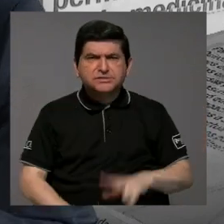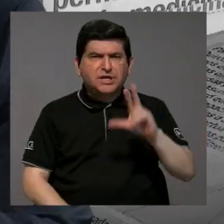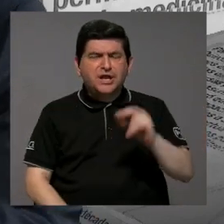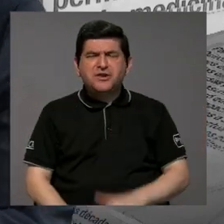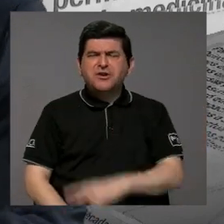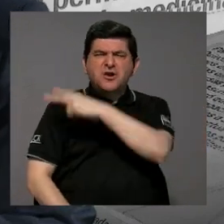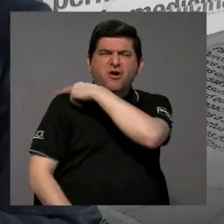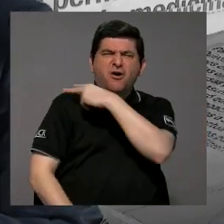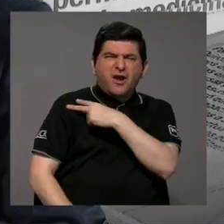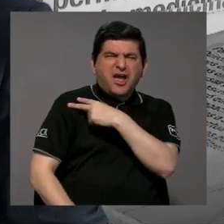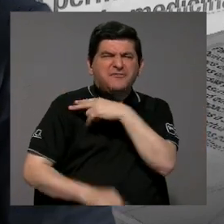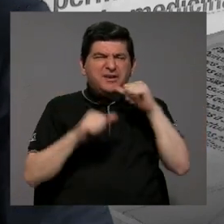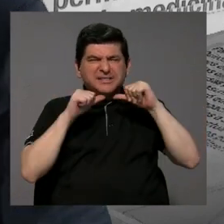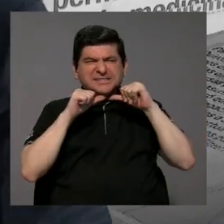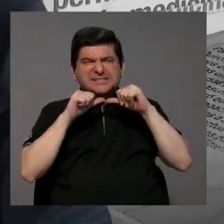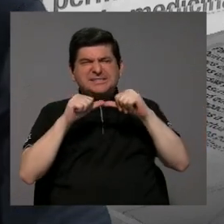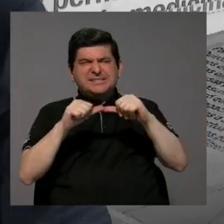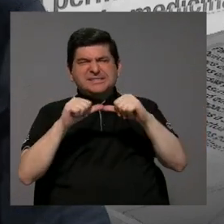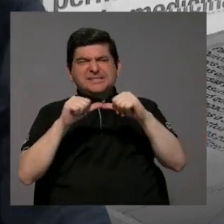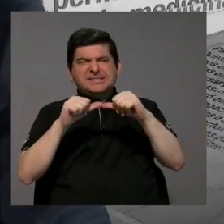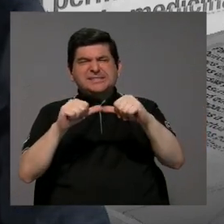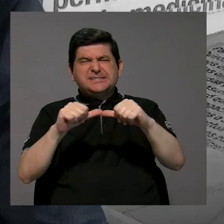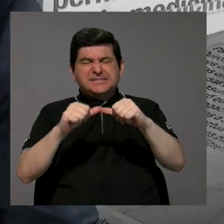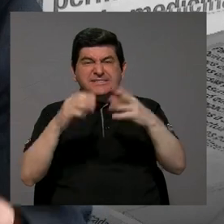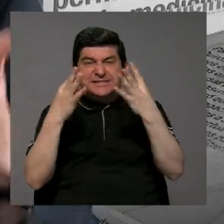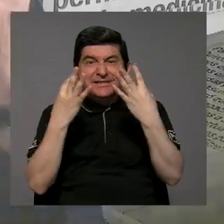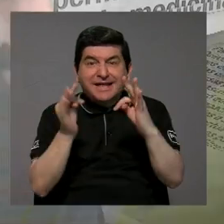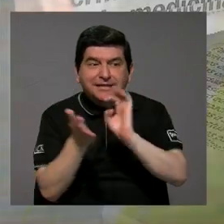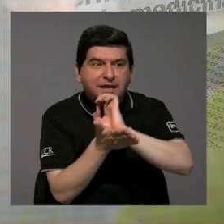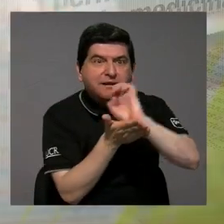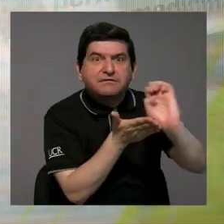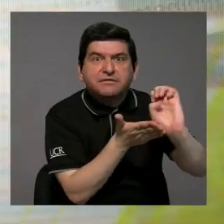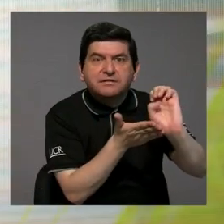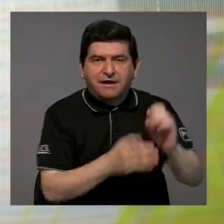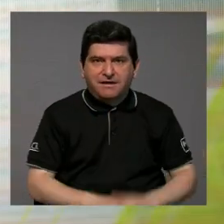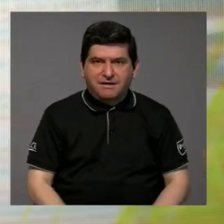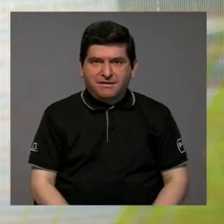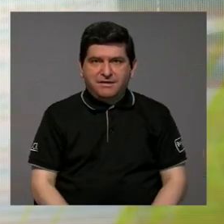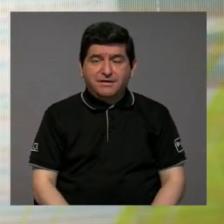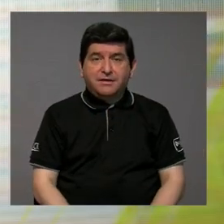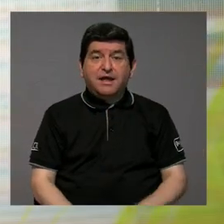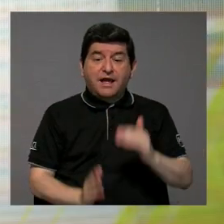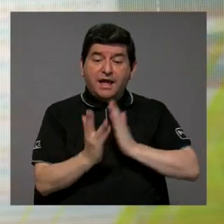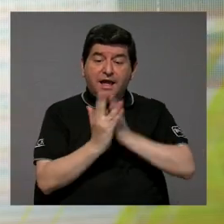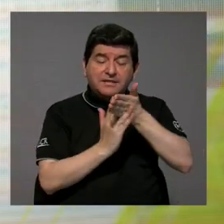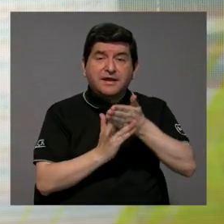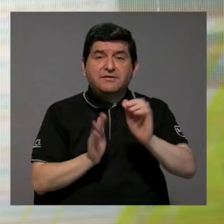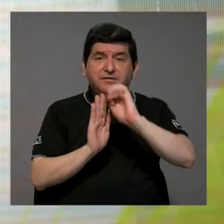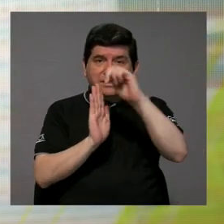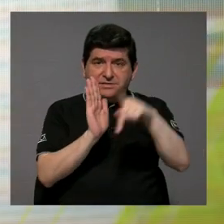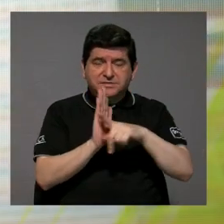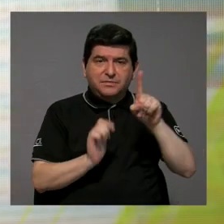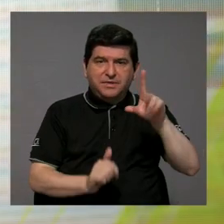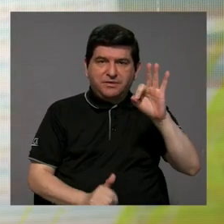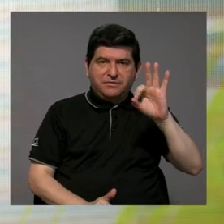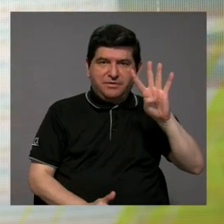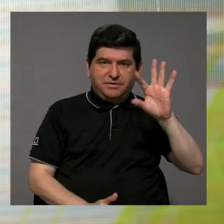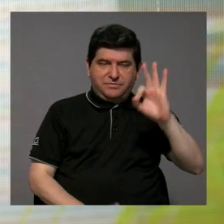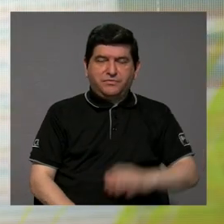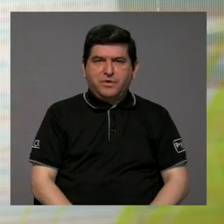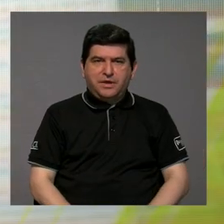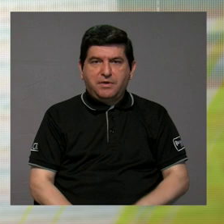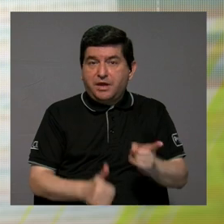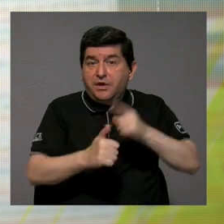habrían esos casi casgos que tratamos de evitar o que evitamos con la Constitución del 49. Por lo menos no en